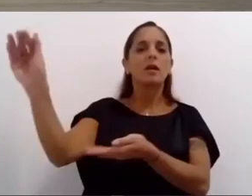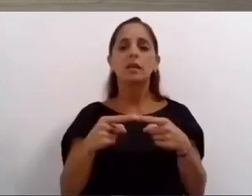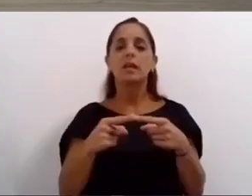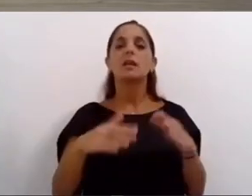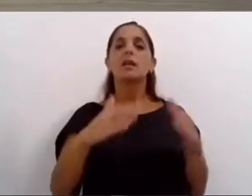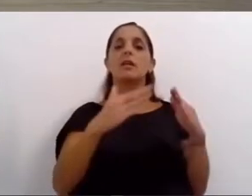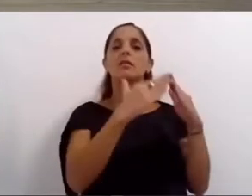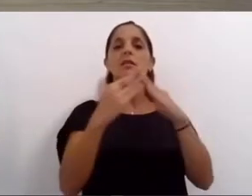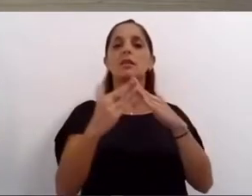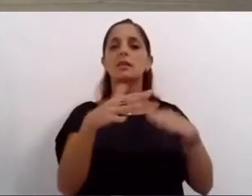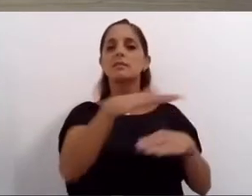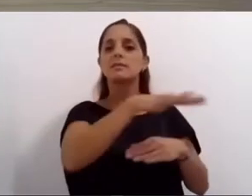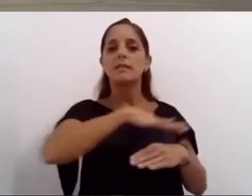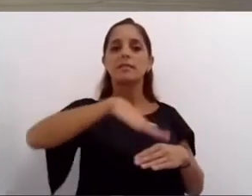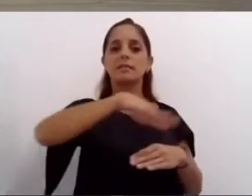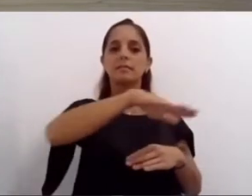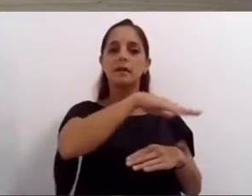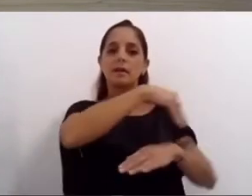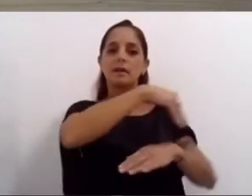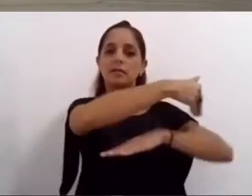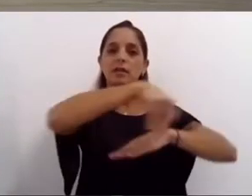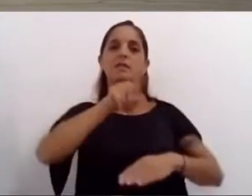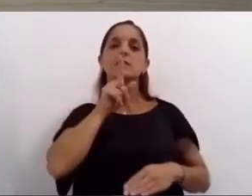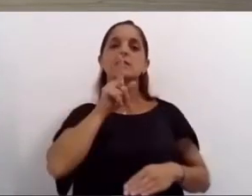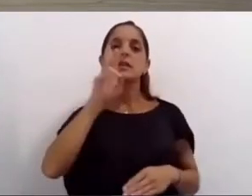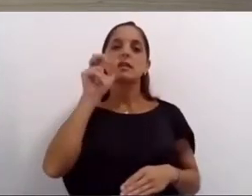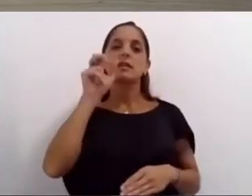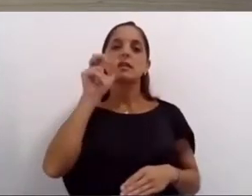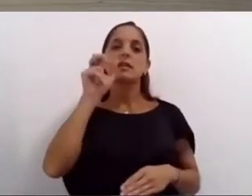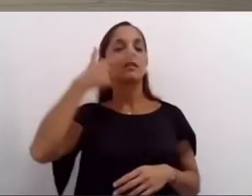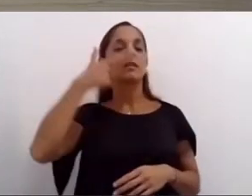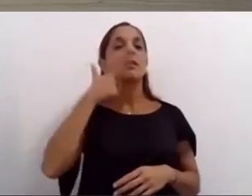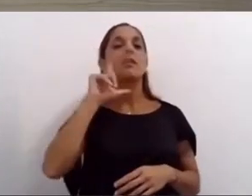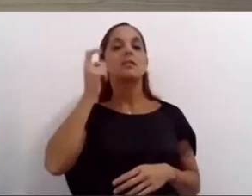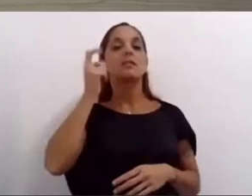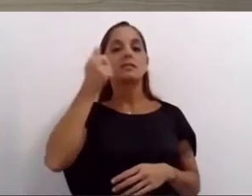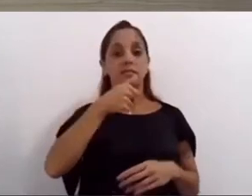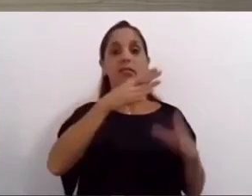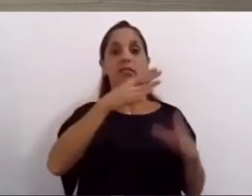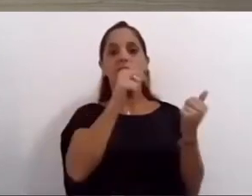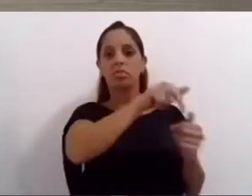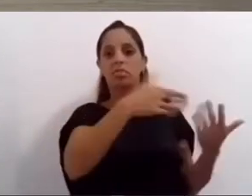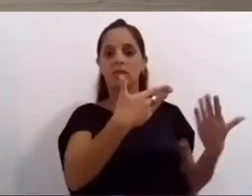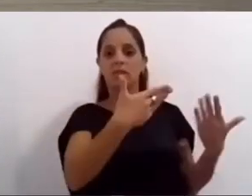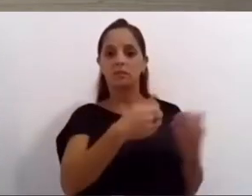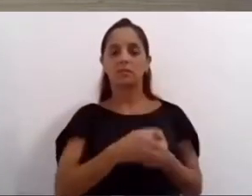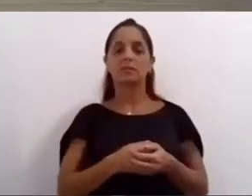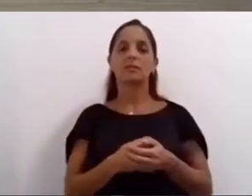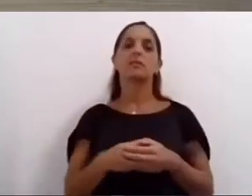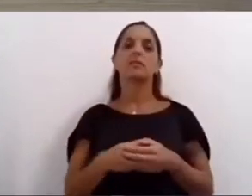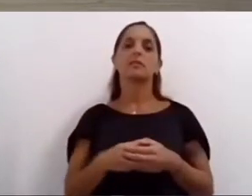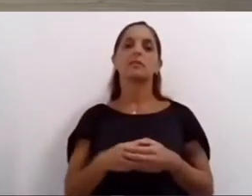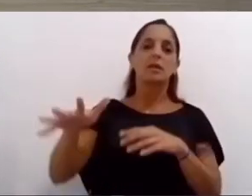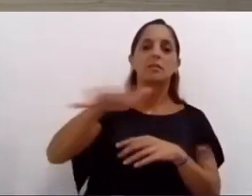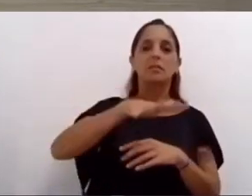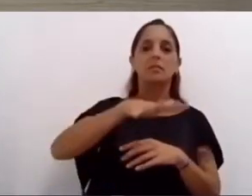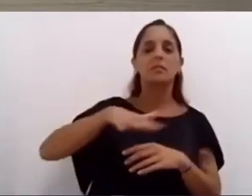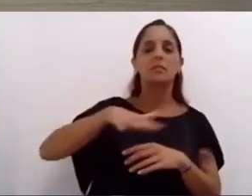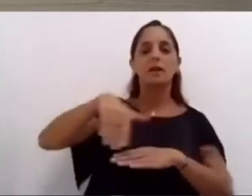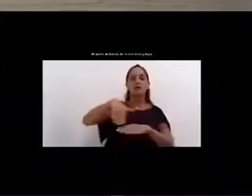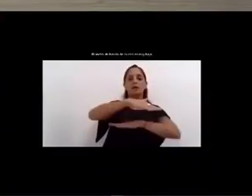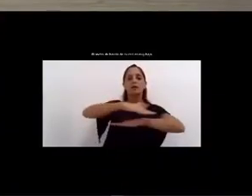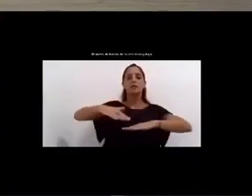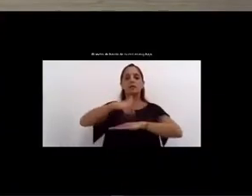travesía y para finalizar la obra de las plazas proyectadas con la participación de los vecinos del barrio ubicada sobre avenida Sabin y Juan José